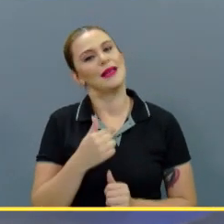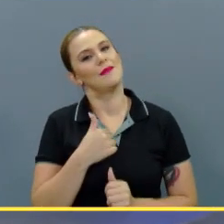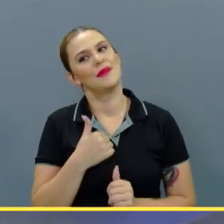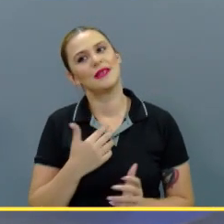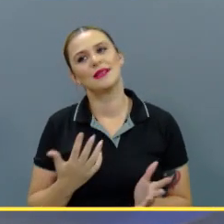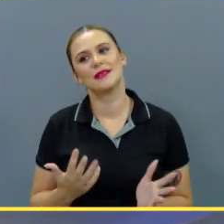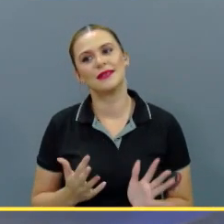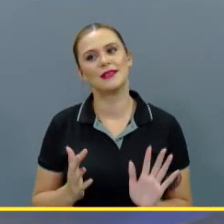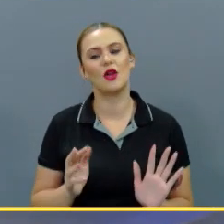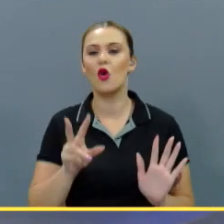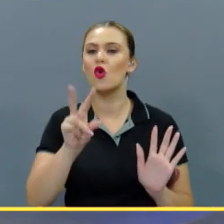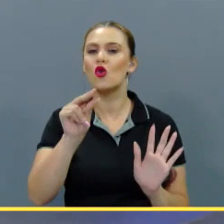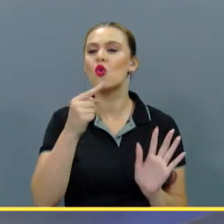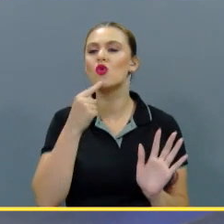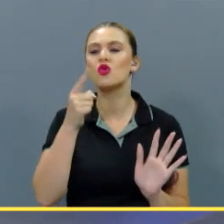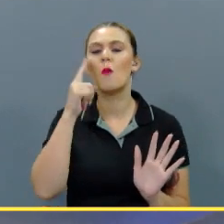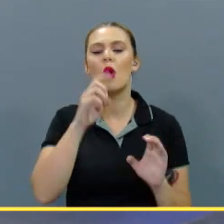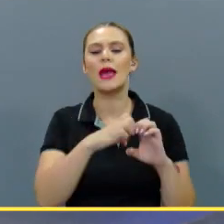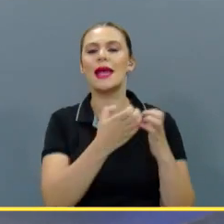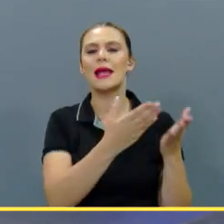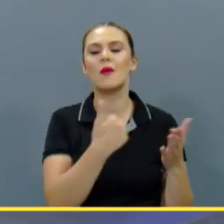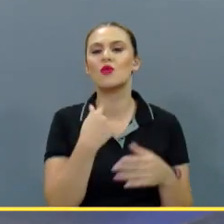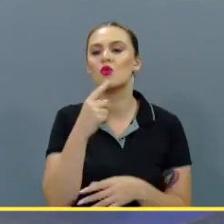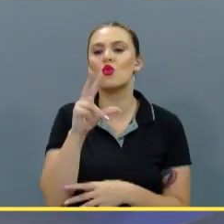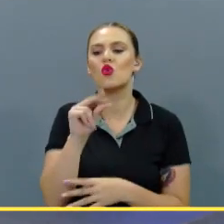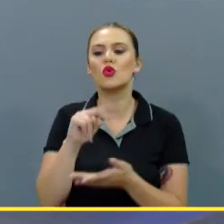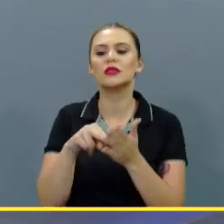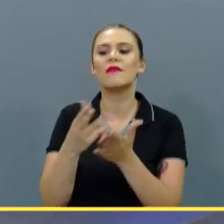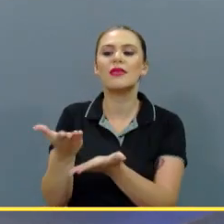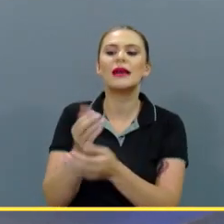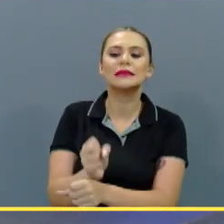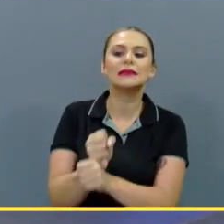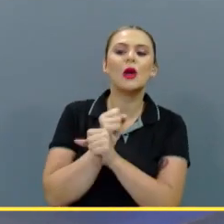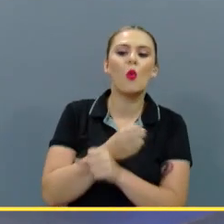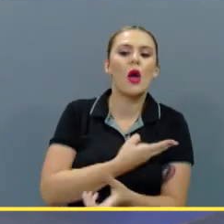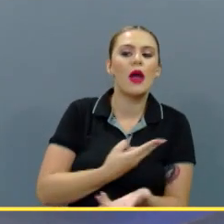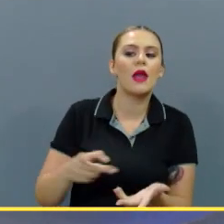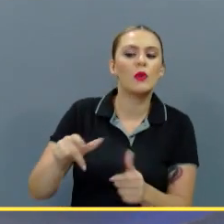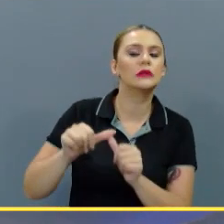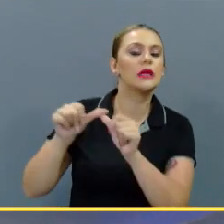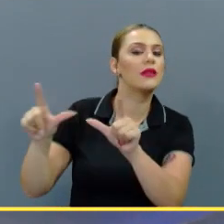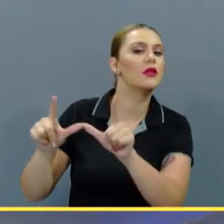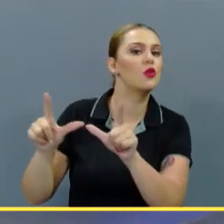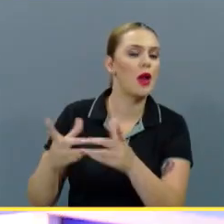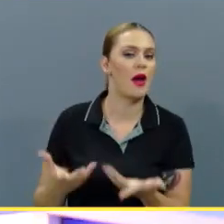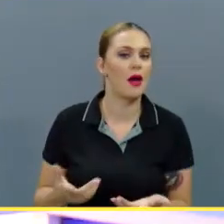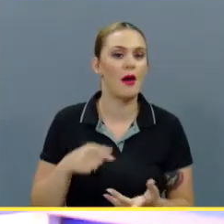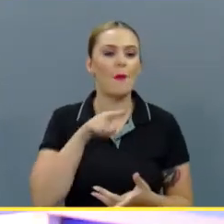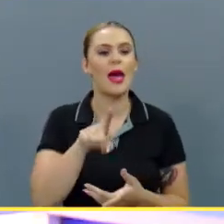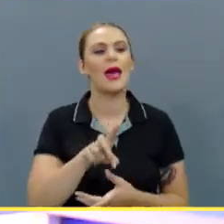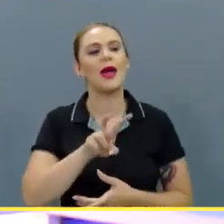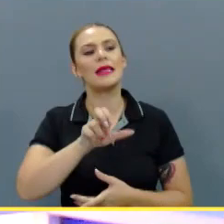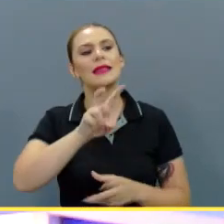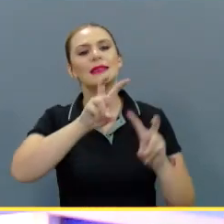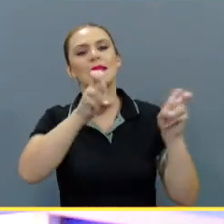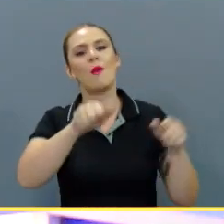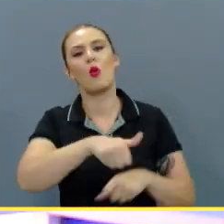No, no te lo digo por el club. Te lo digo porque no te garantiza, digamos, Ediano una... Lo que pasa, Montés, aquí el tema es otro.